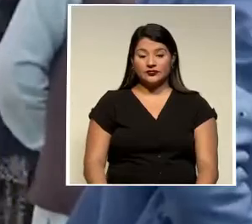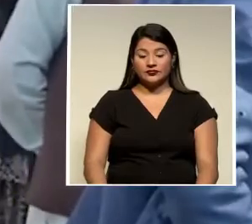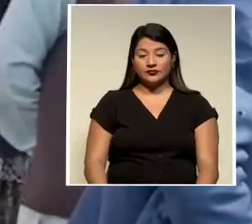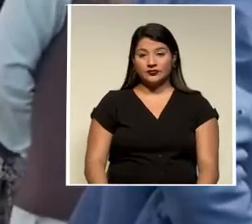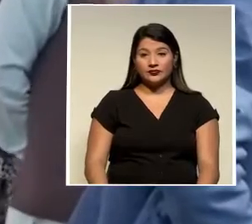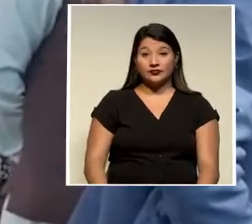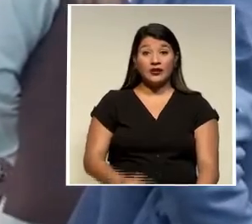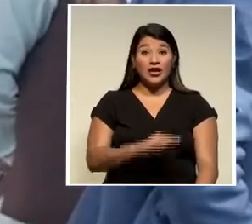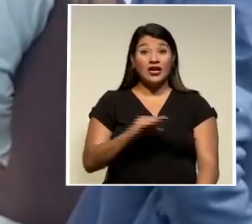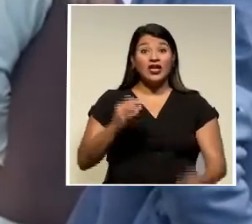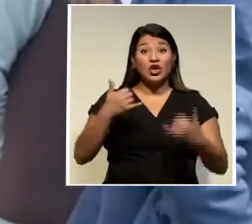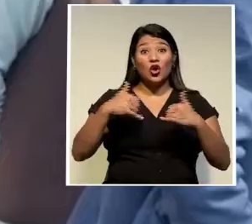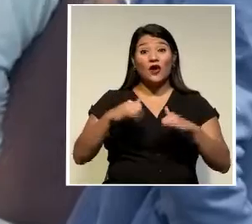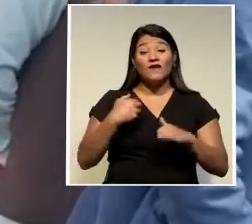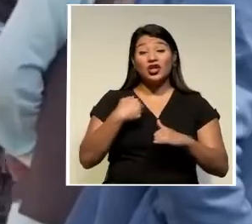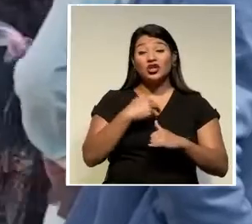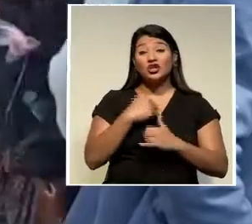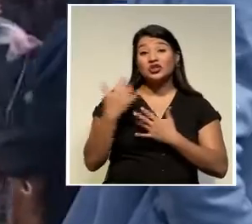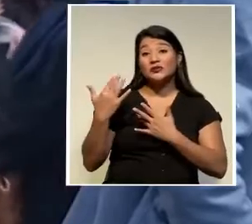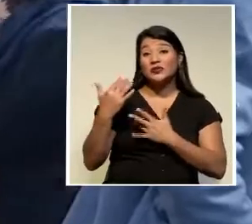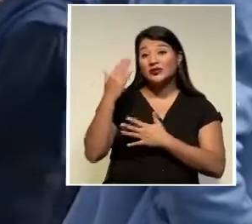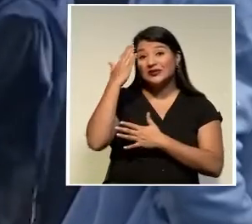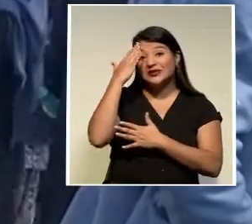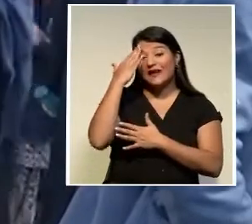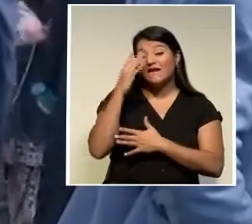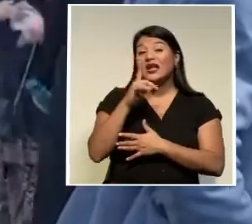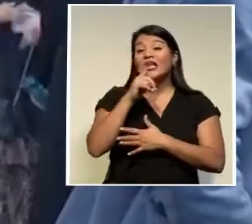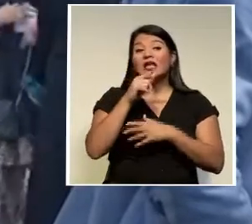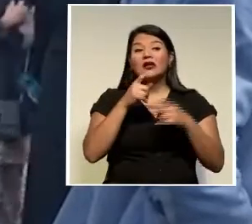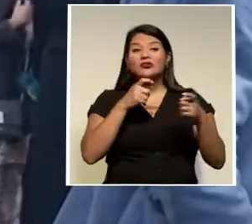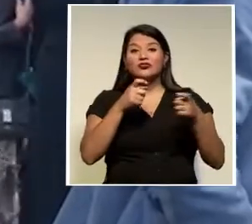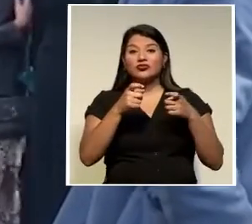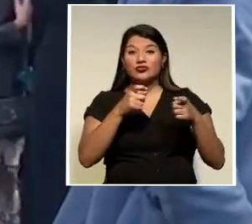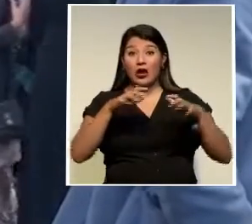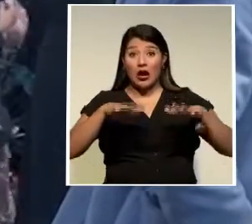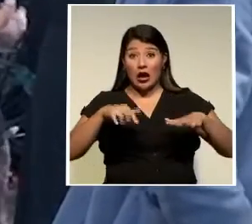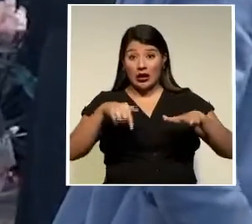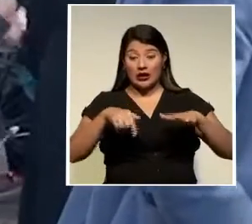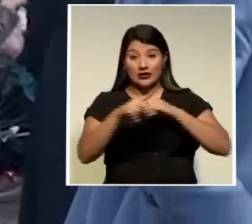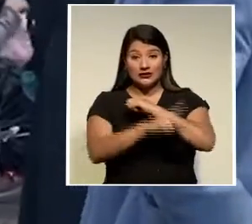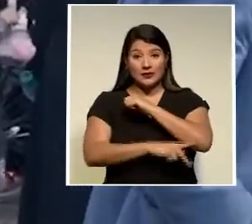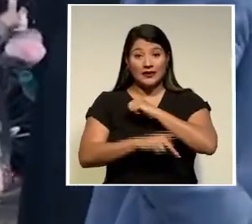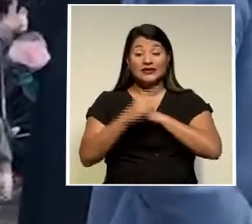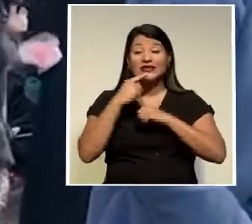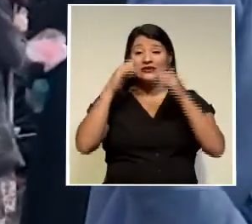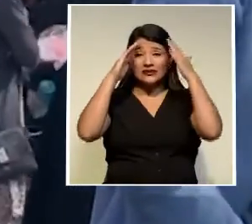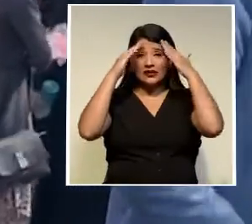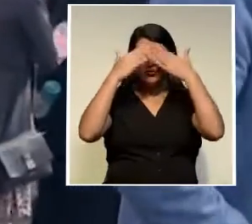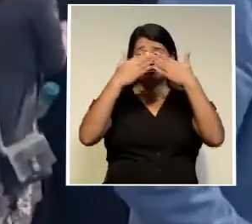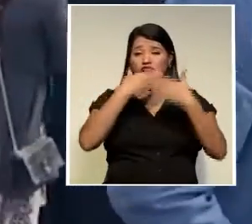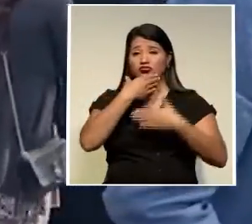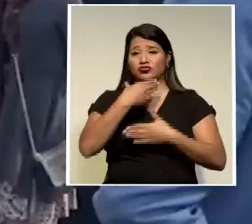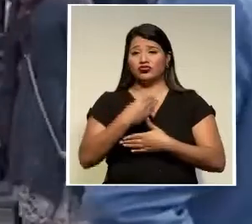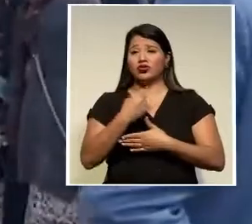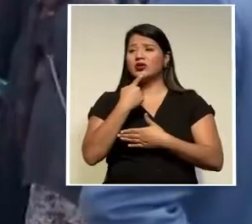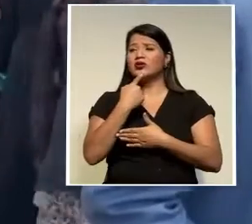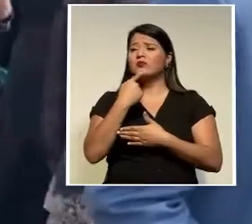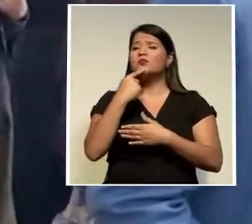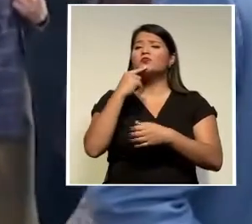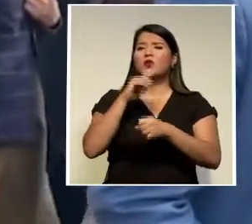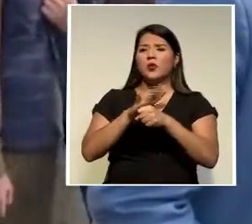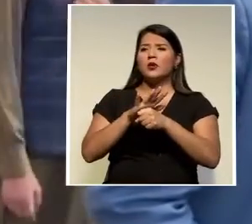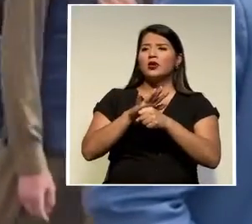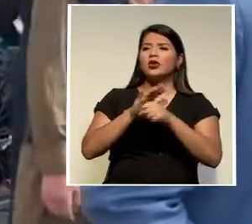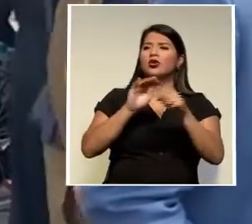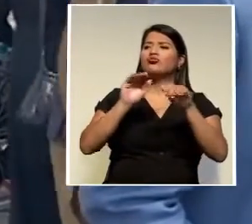Y todavía estamos esperando saber quién va a gobernar exactamente este país. Los talibanes han prometido que harán un anuncio en el que incluirán a todos